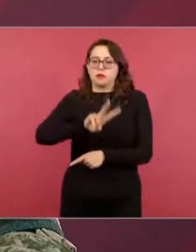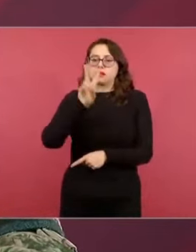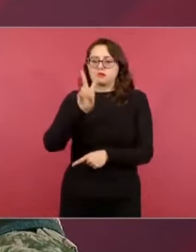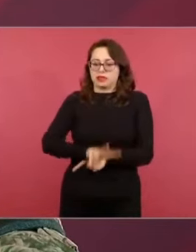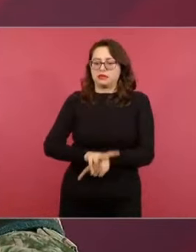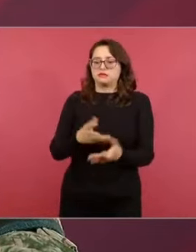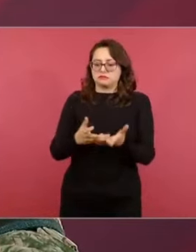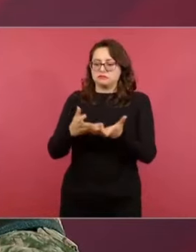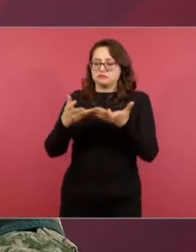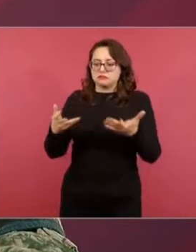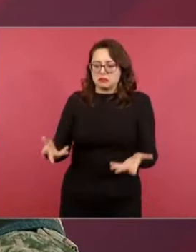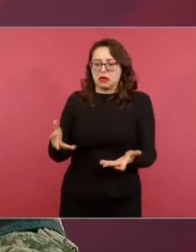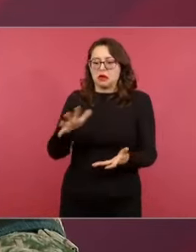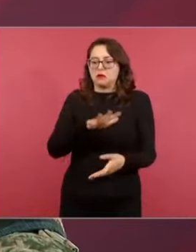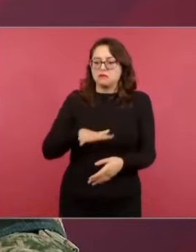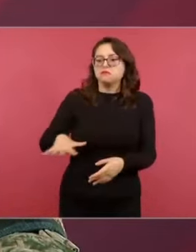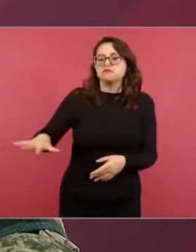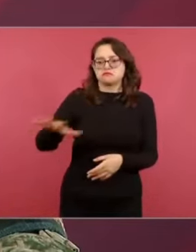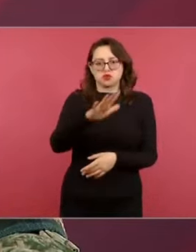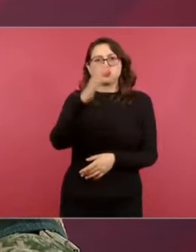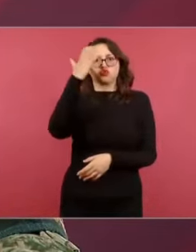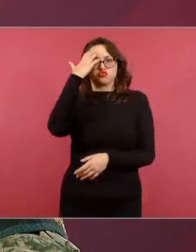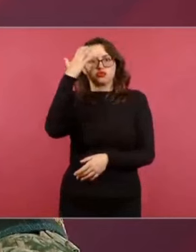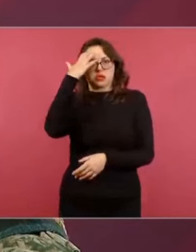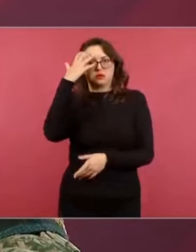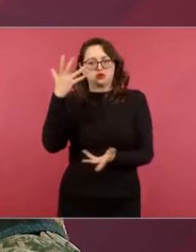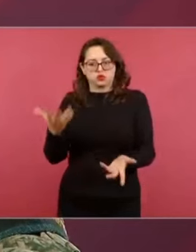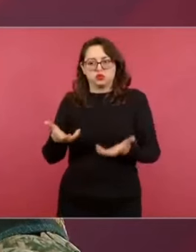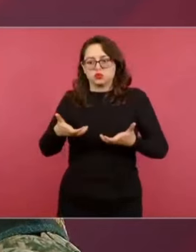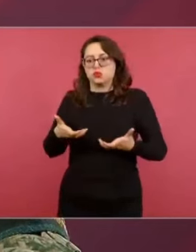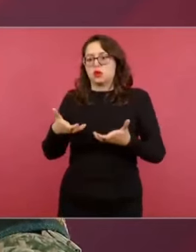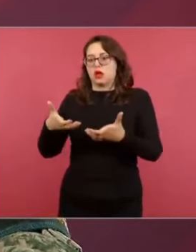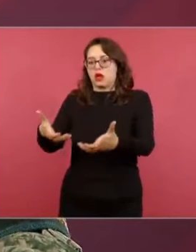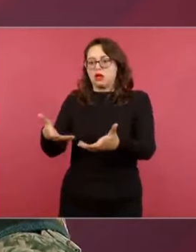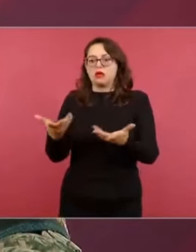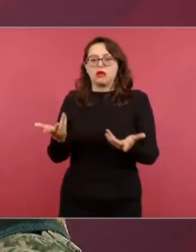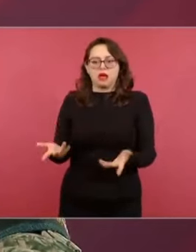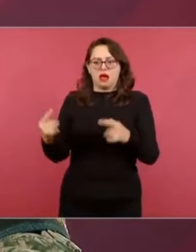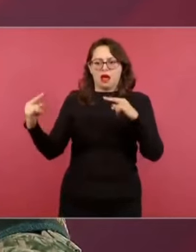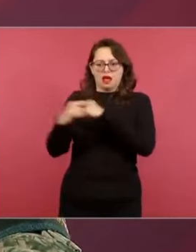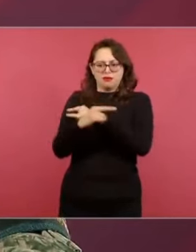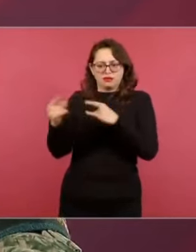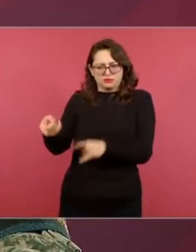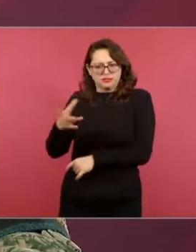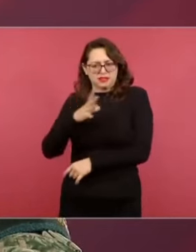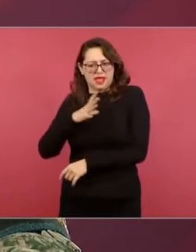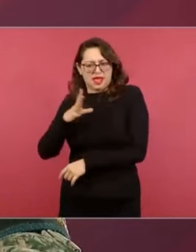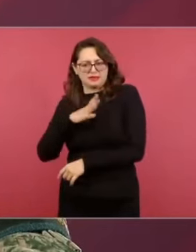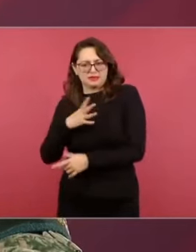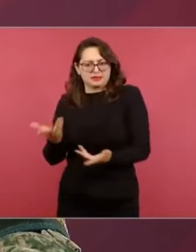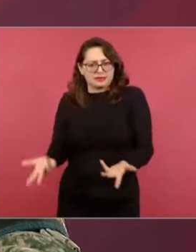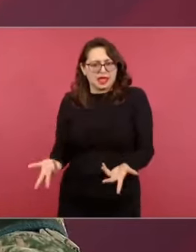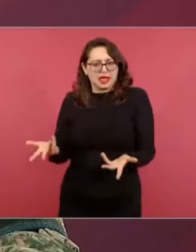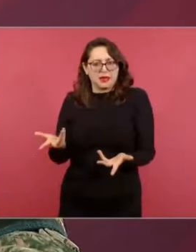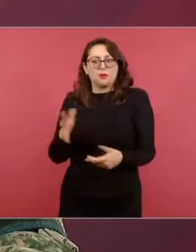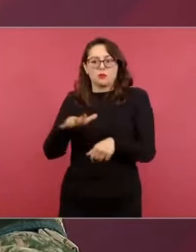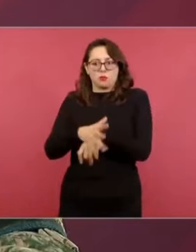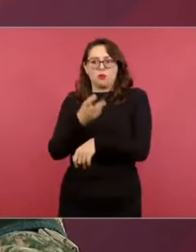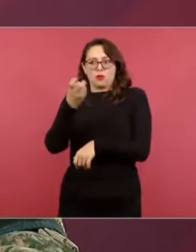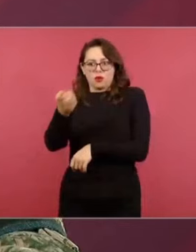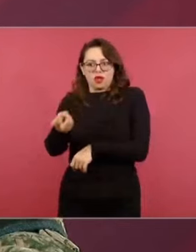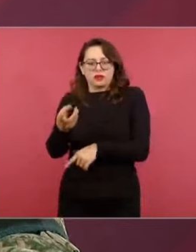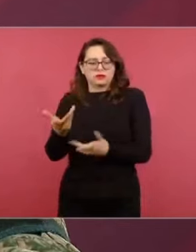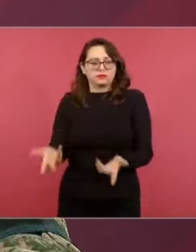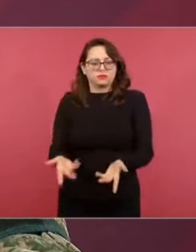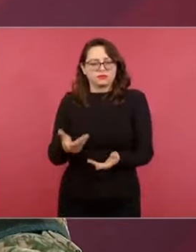acuíferos, no afectar precisamente los ríos subterráneos de toda la región. Efectivamente, el cambio de trazo fue una de